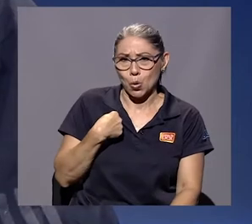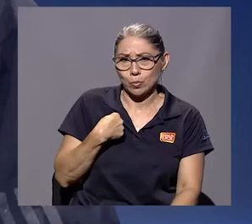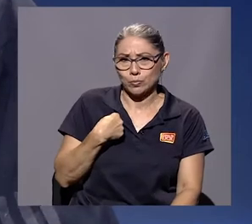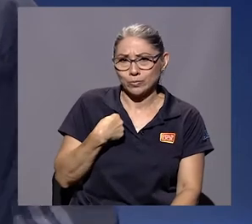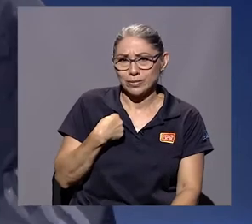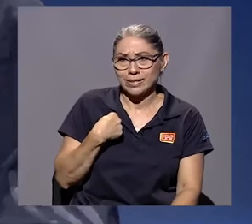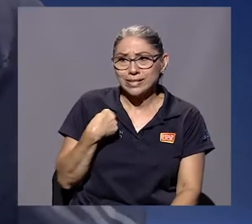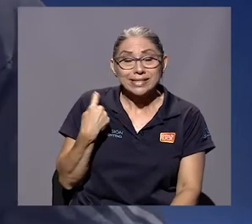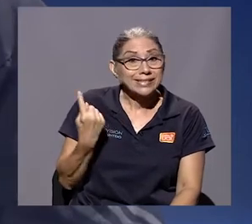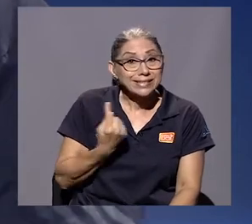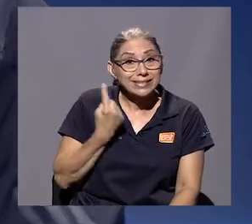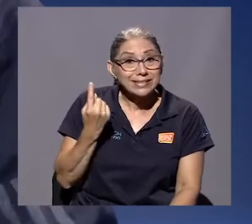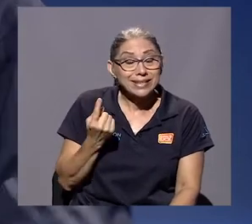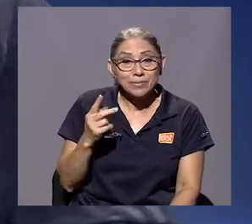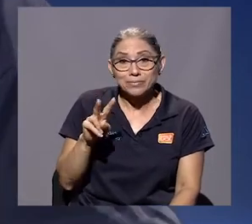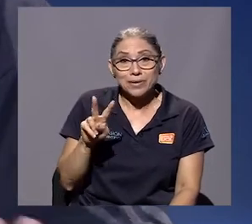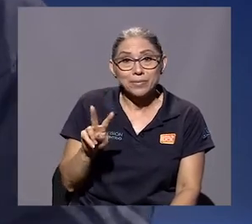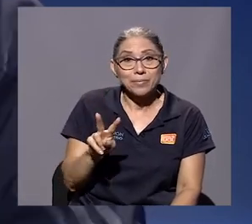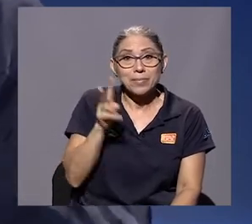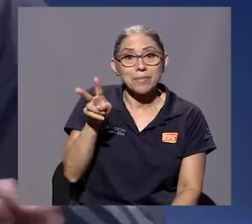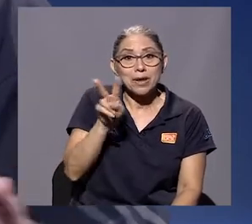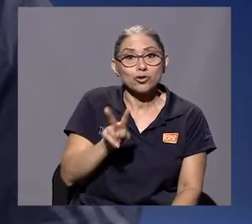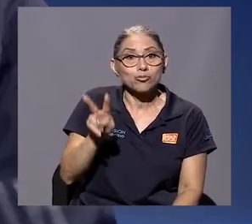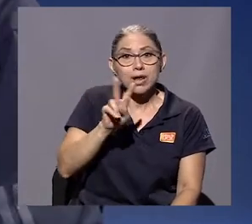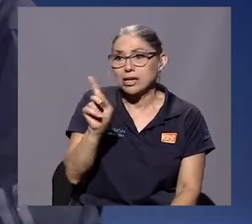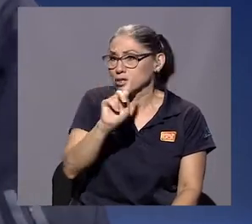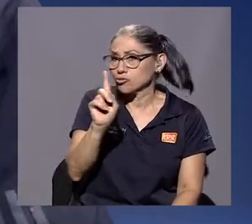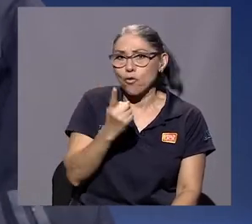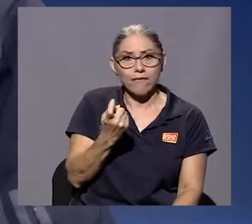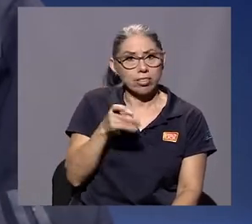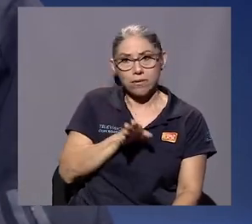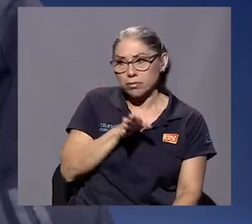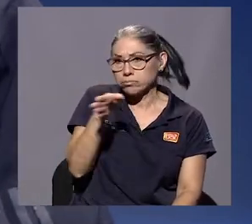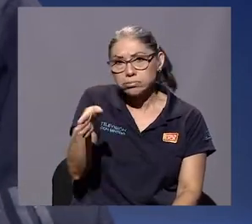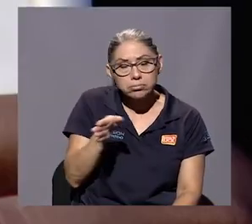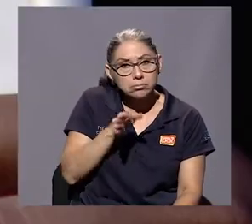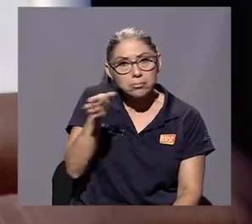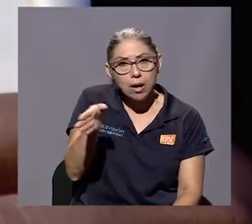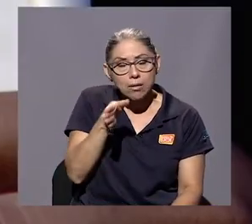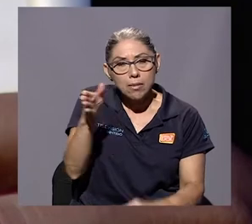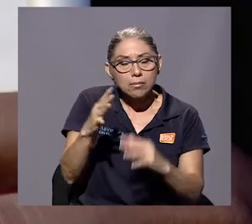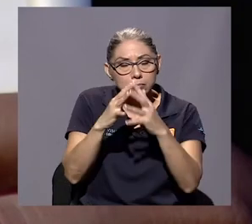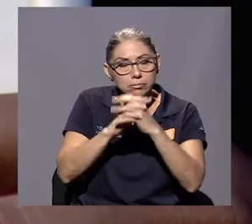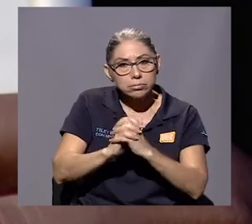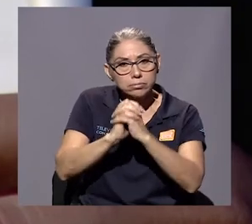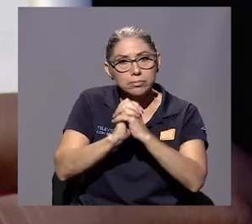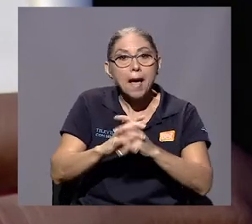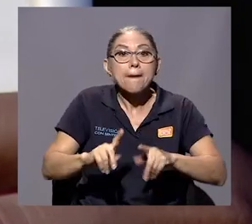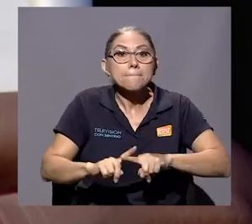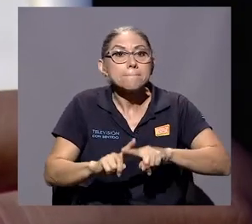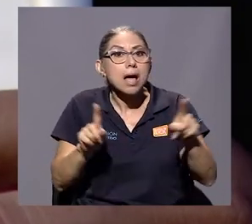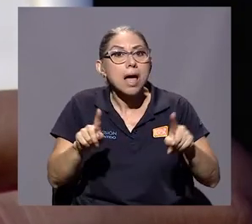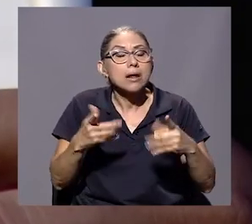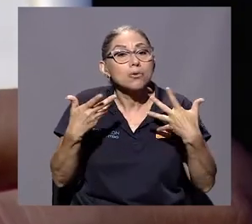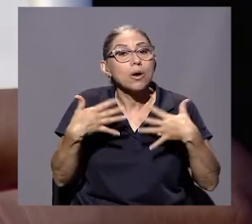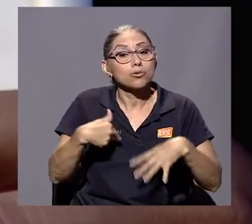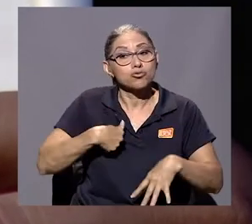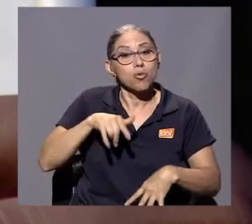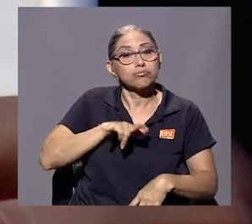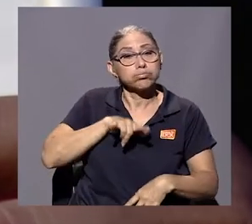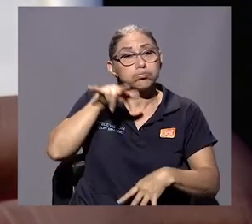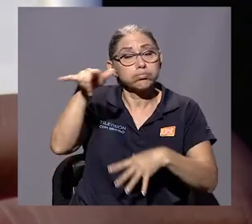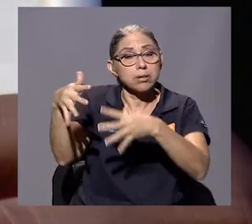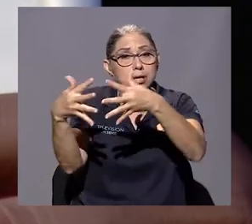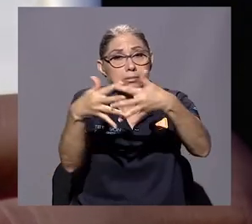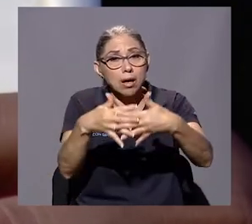de primeros viernes, sin faltar. Pero claro, me encuentro en los